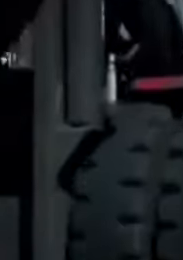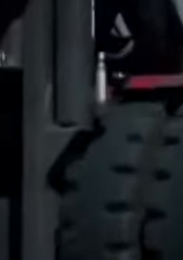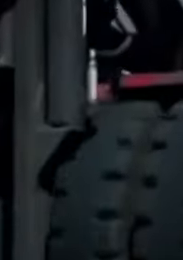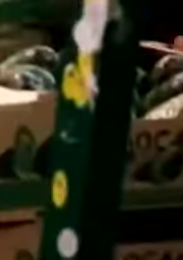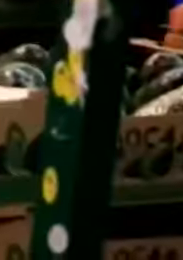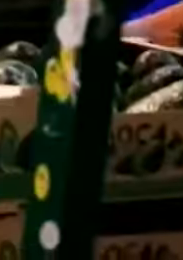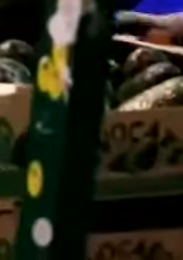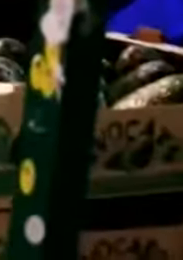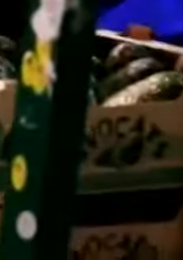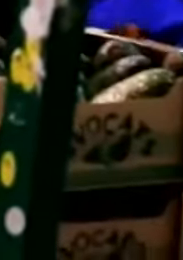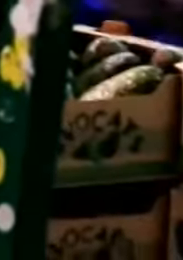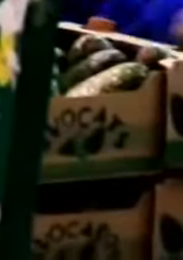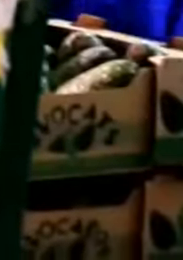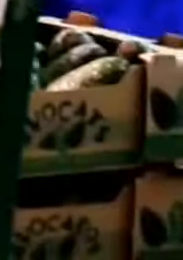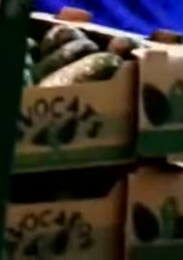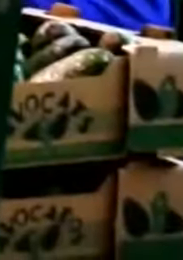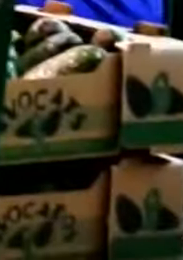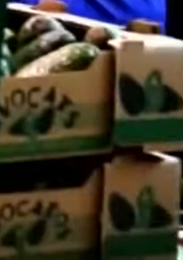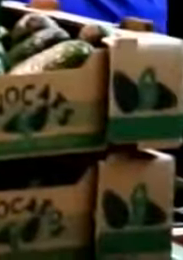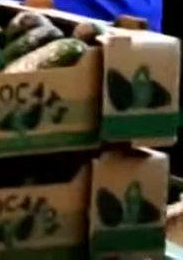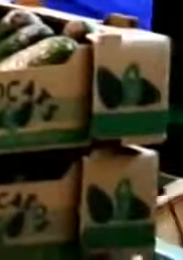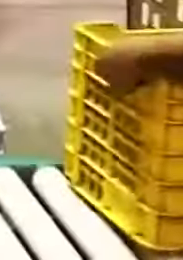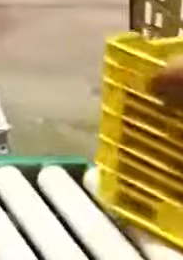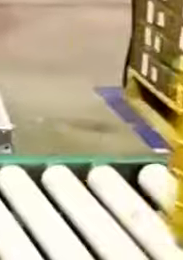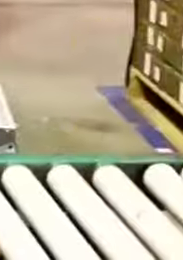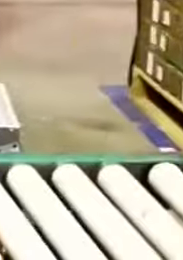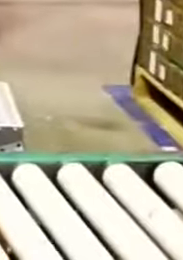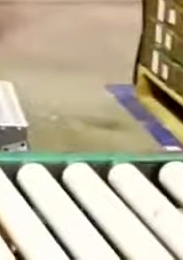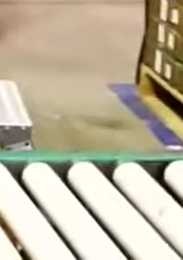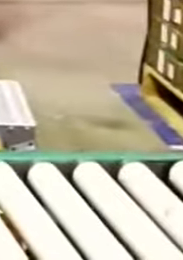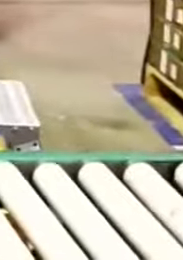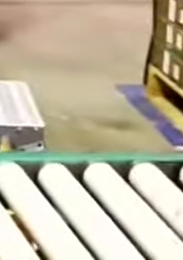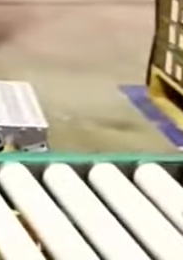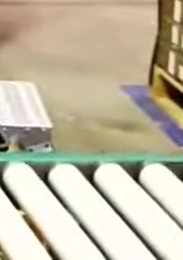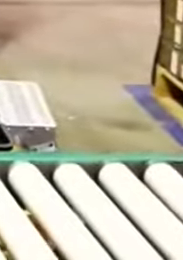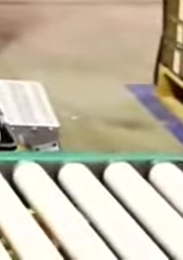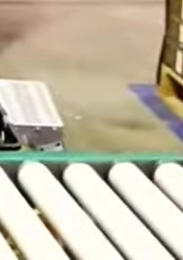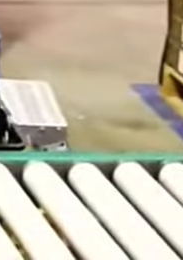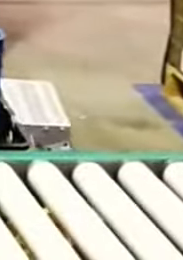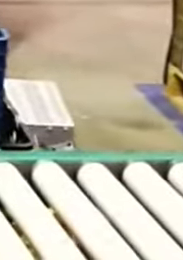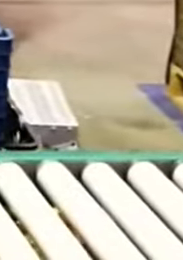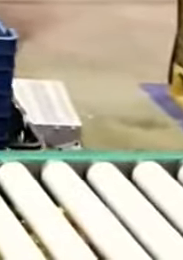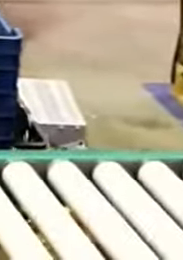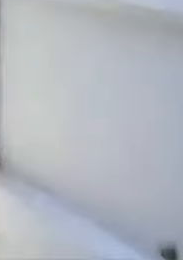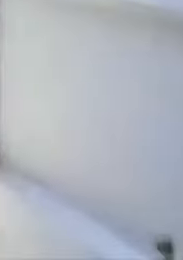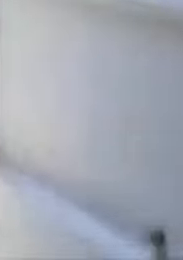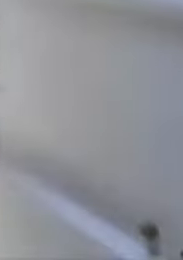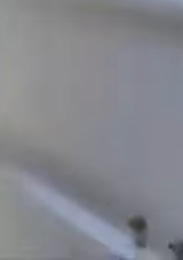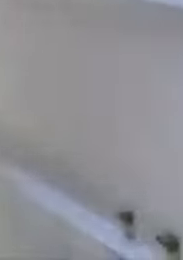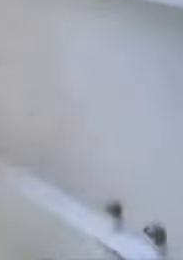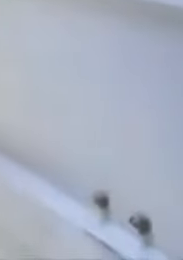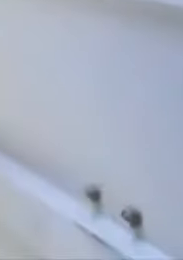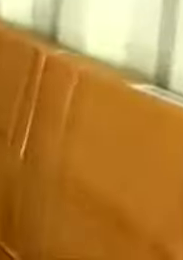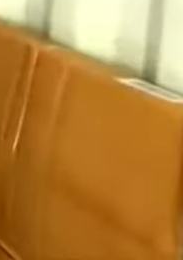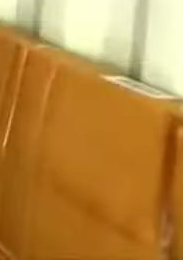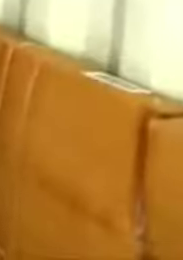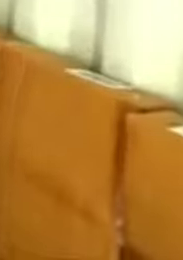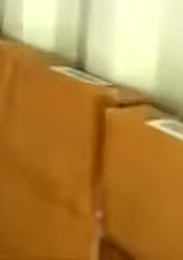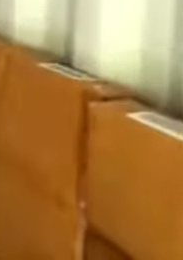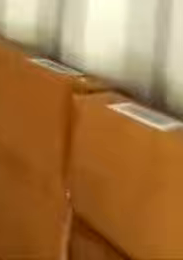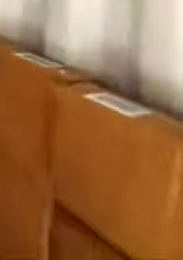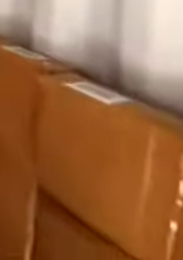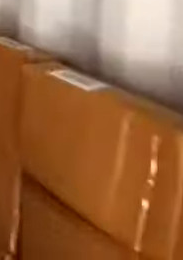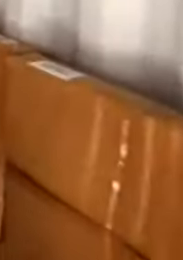la senadora la del partido verde ecologista de México Gabriela Benavides hizo un llamado urgente a la Cámara Alta para aprobar la propuesta de